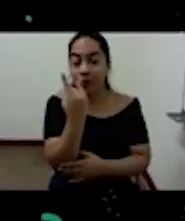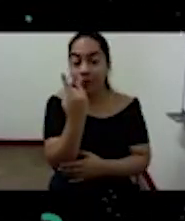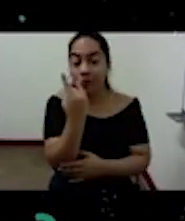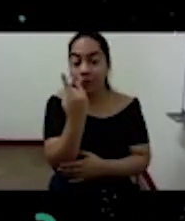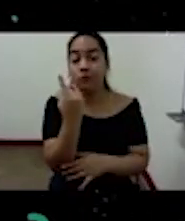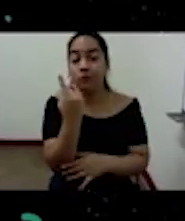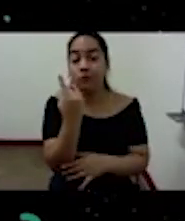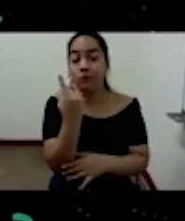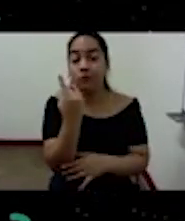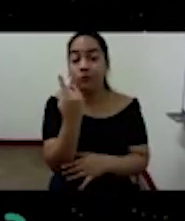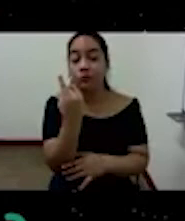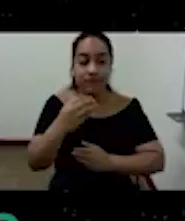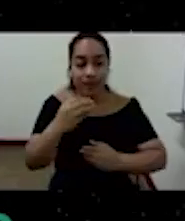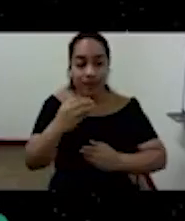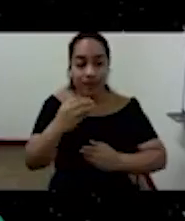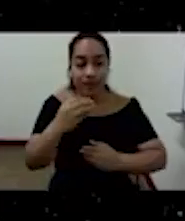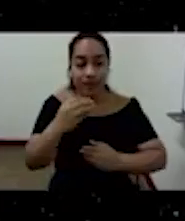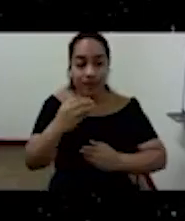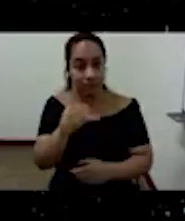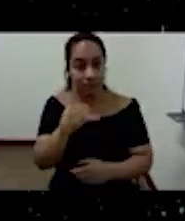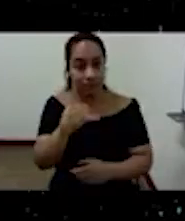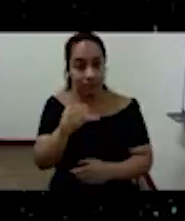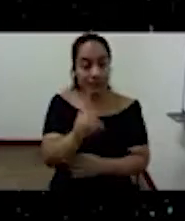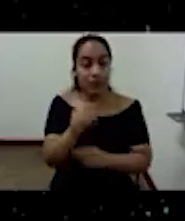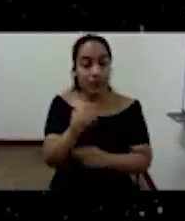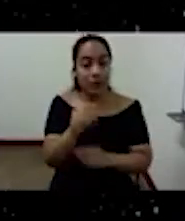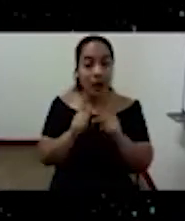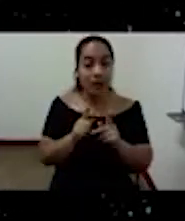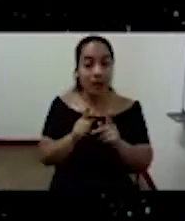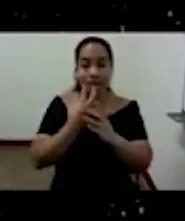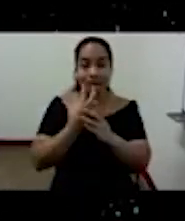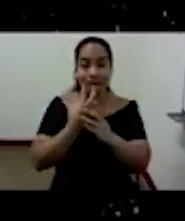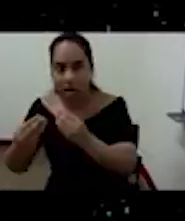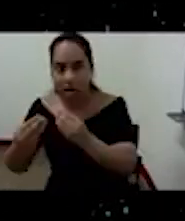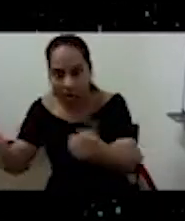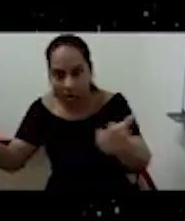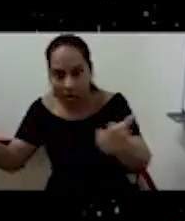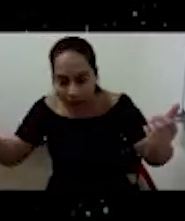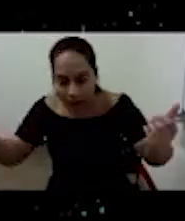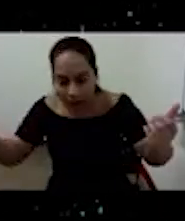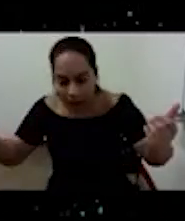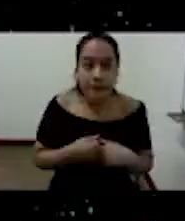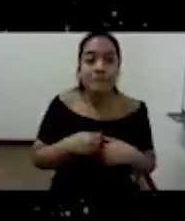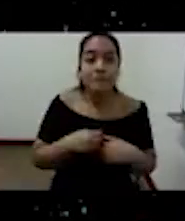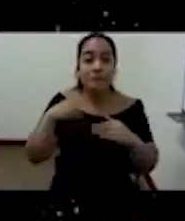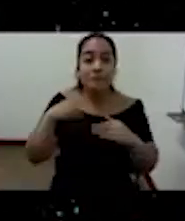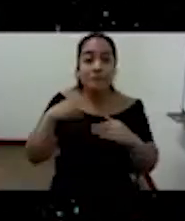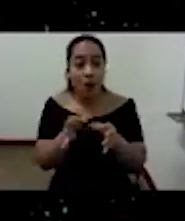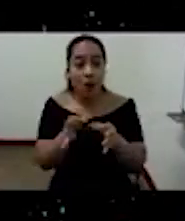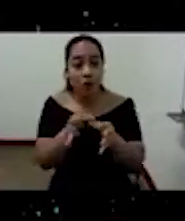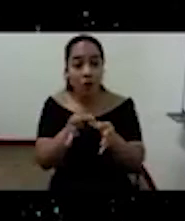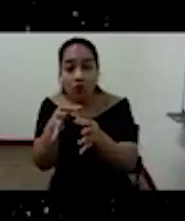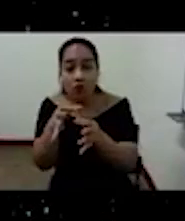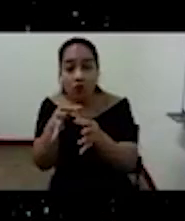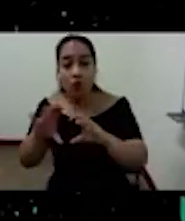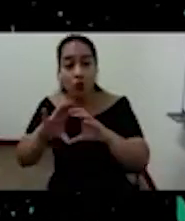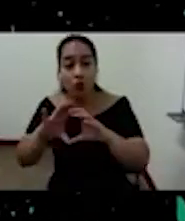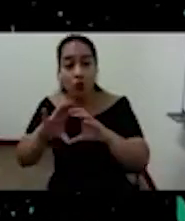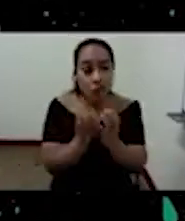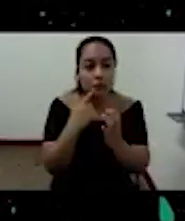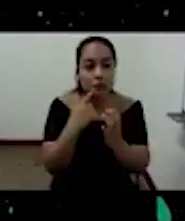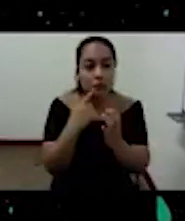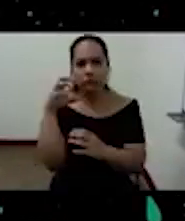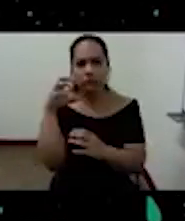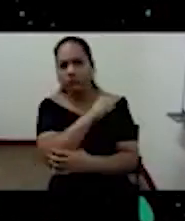capacidad de decisión cada vez más los pueblos del mundo se dan cuenta del hecho que